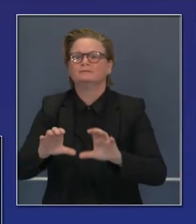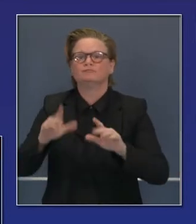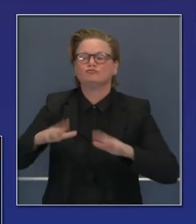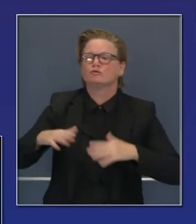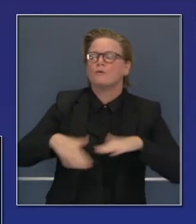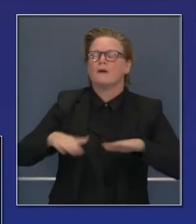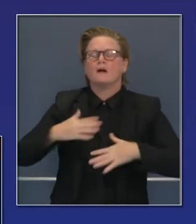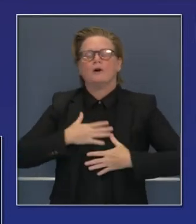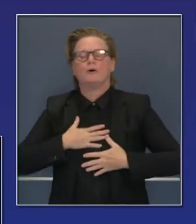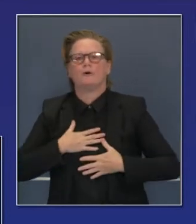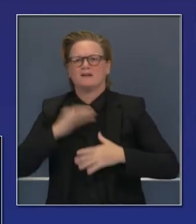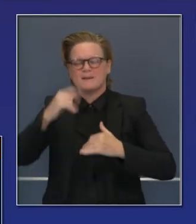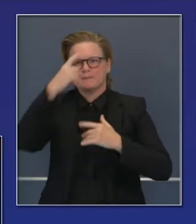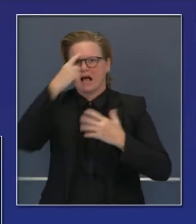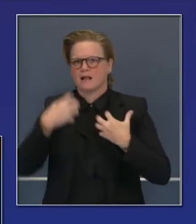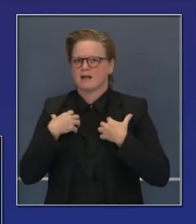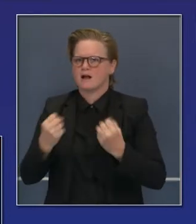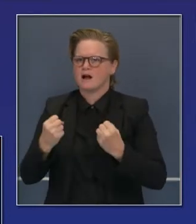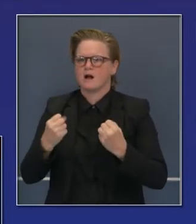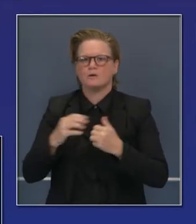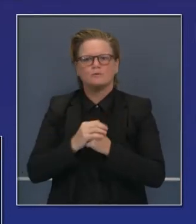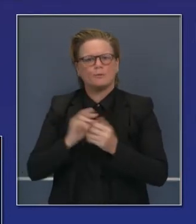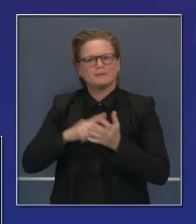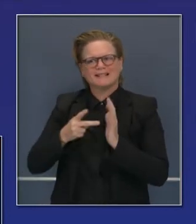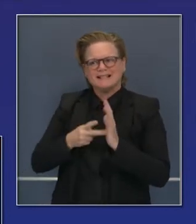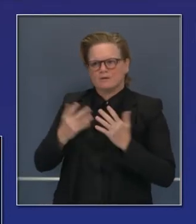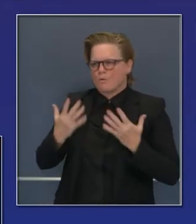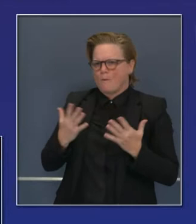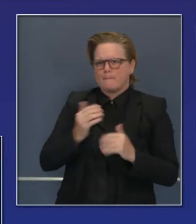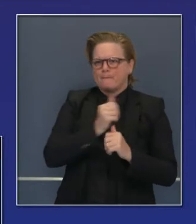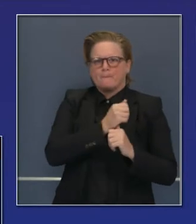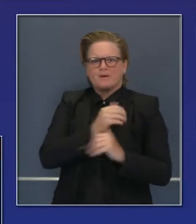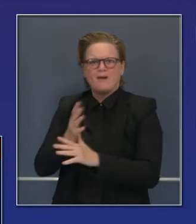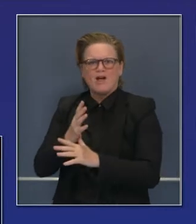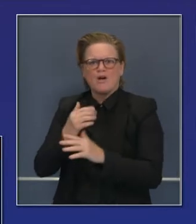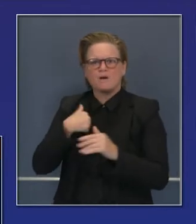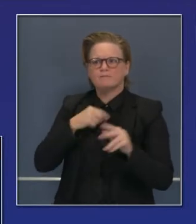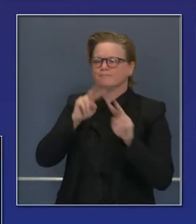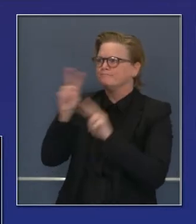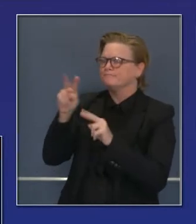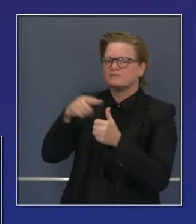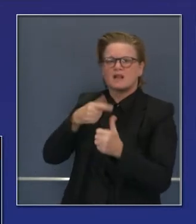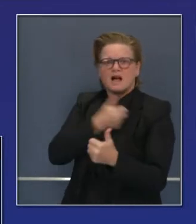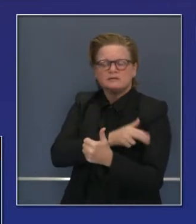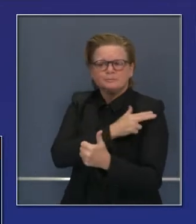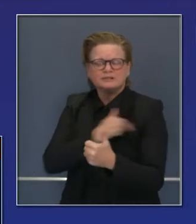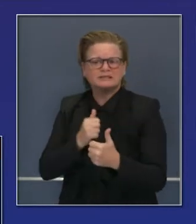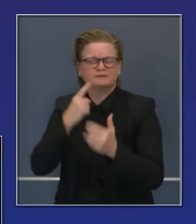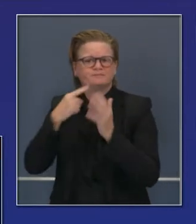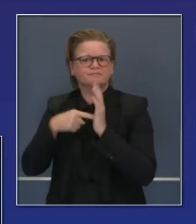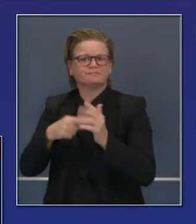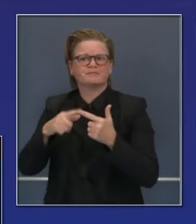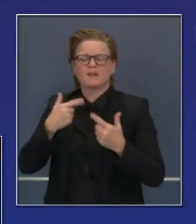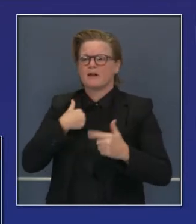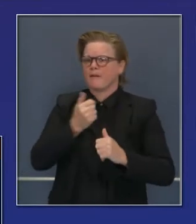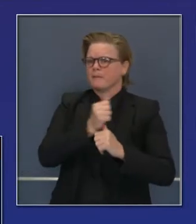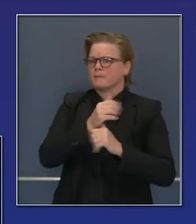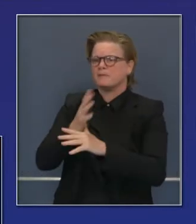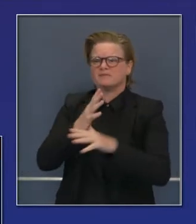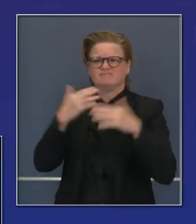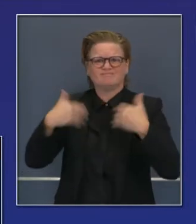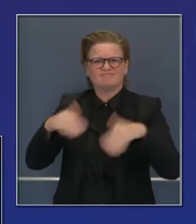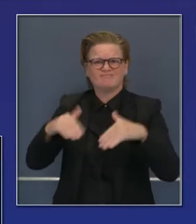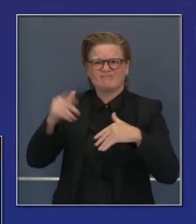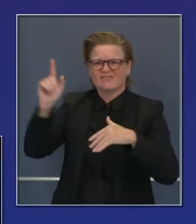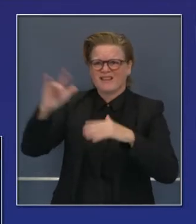para preparar. Y para preparar tenemos que preparar a los hospitales. Tenemos que preparar las capacidades,